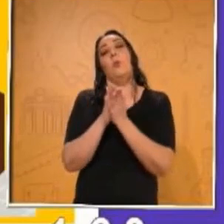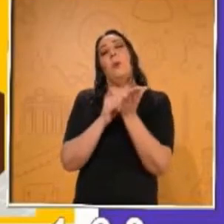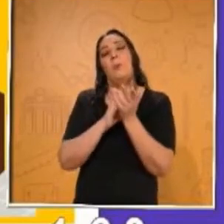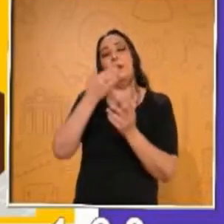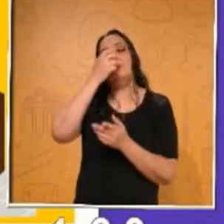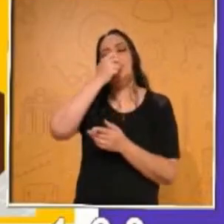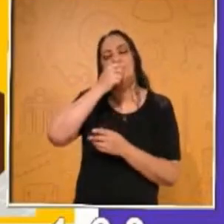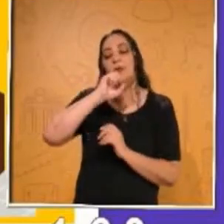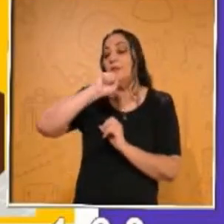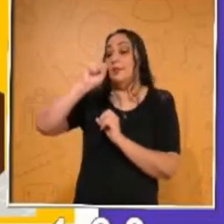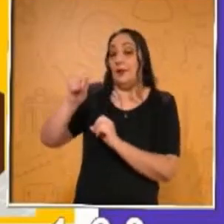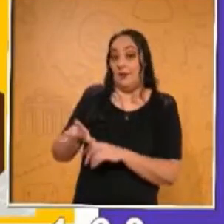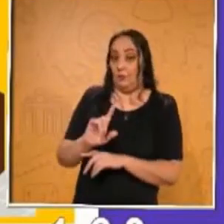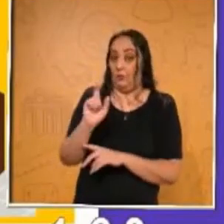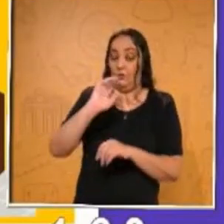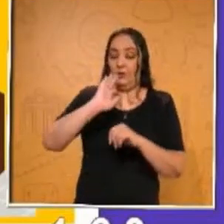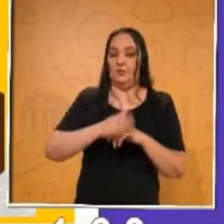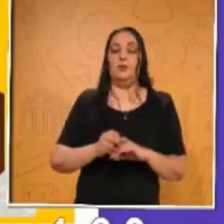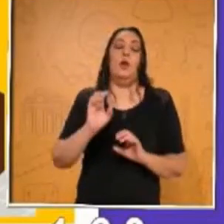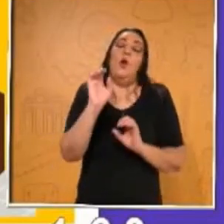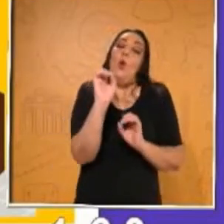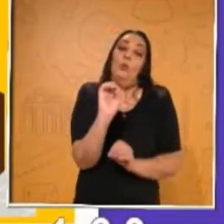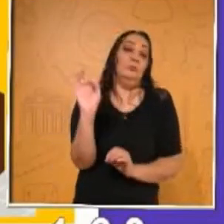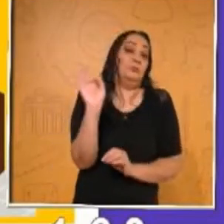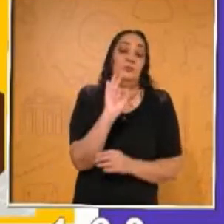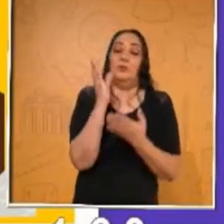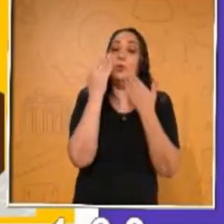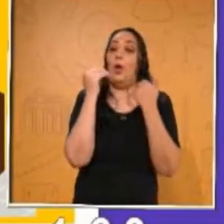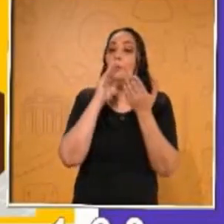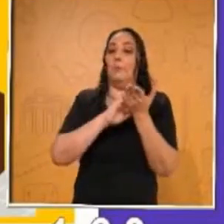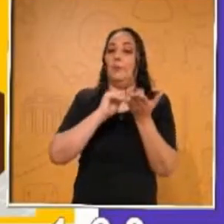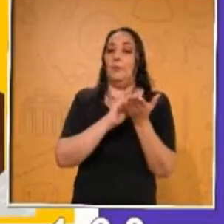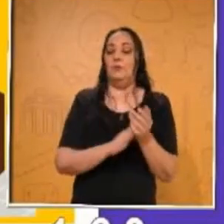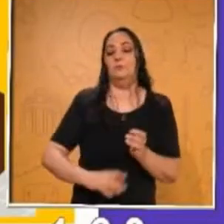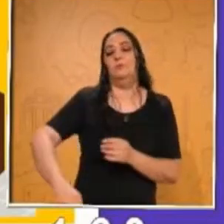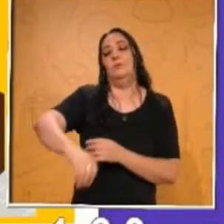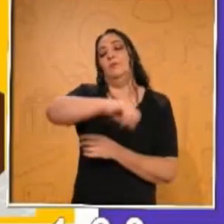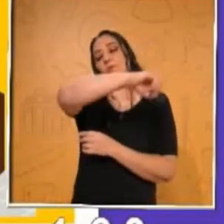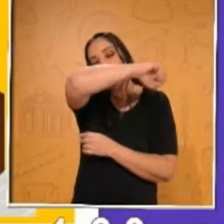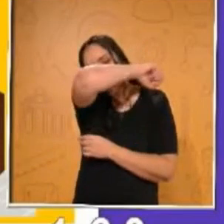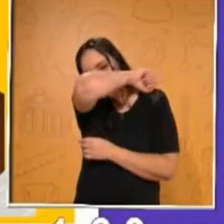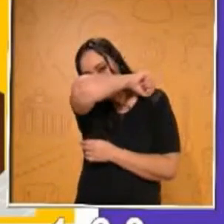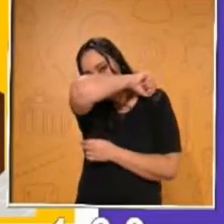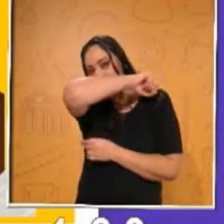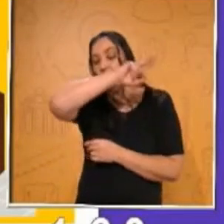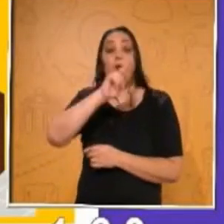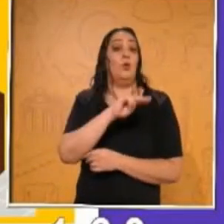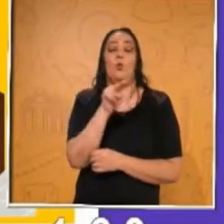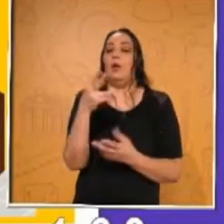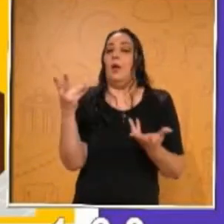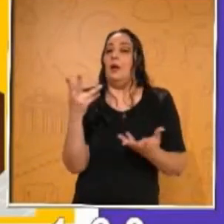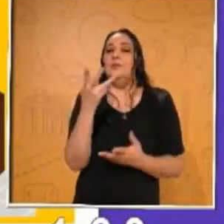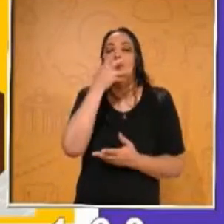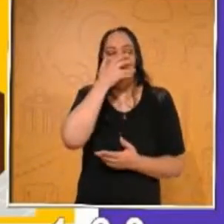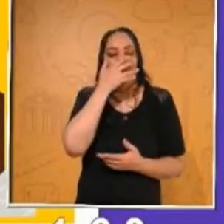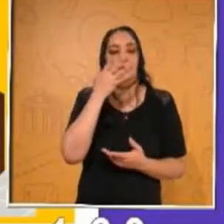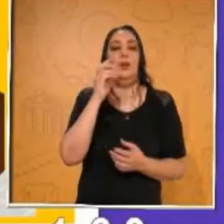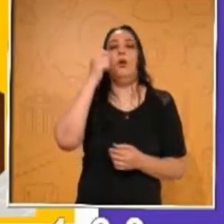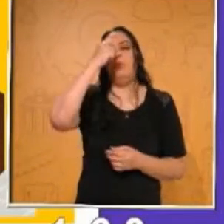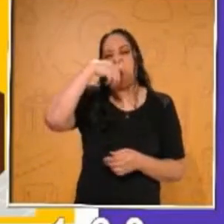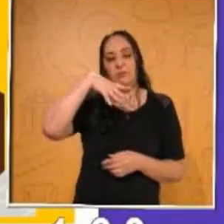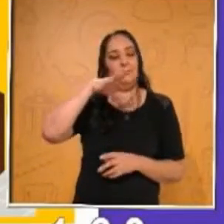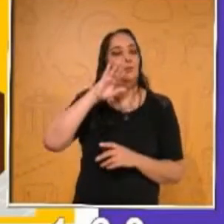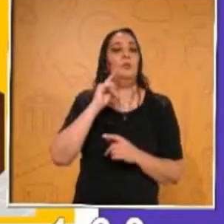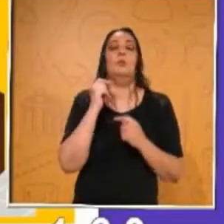O utiliza el ángulo interno del brazo, nunca con las manos. Después, lava tus manos con